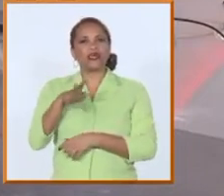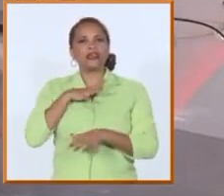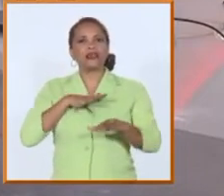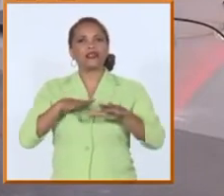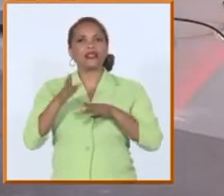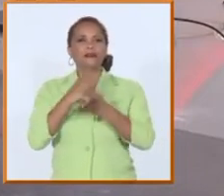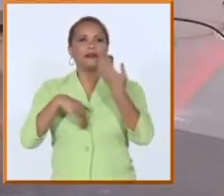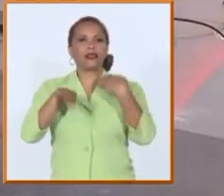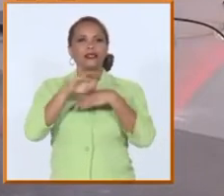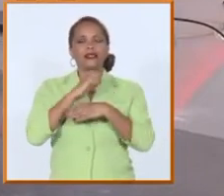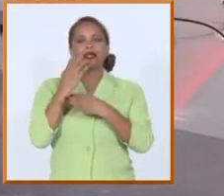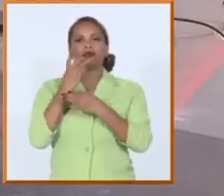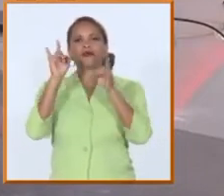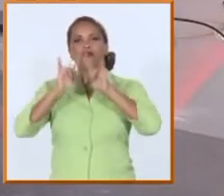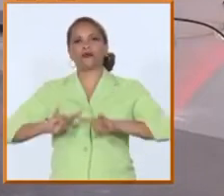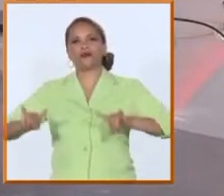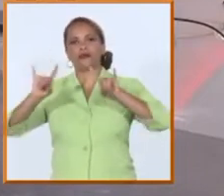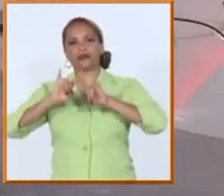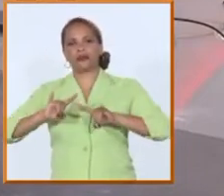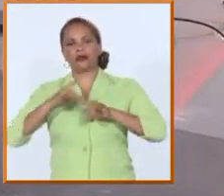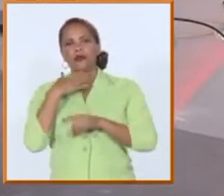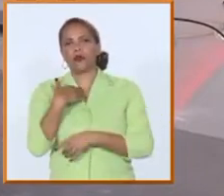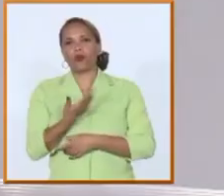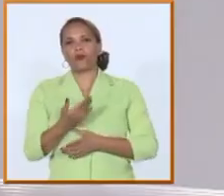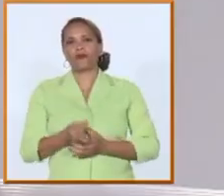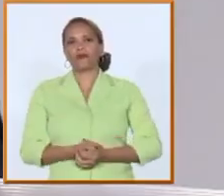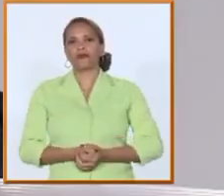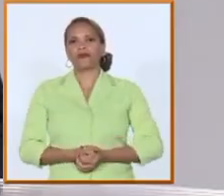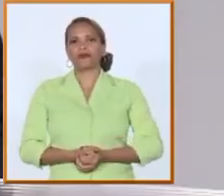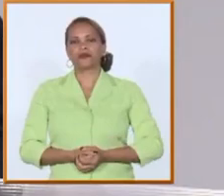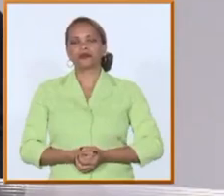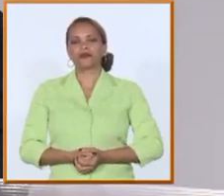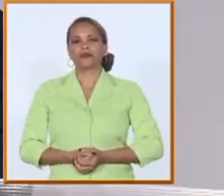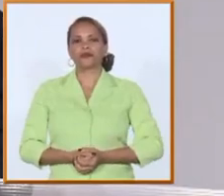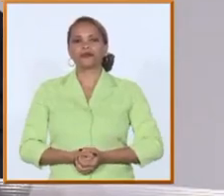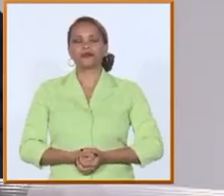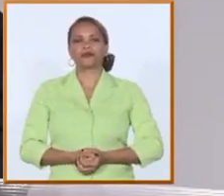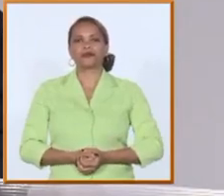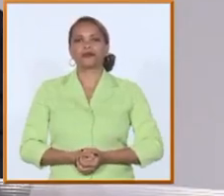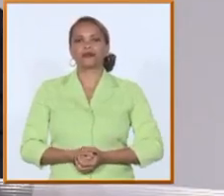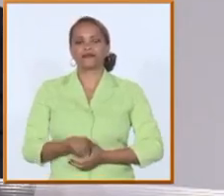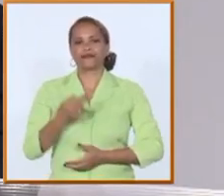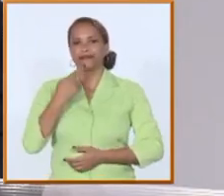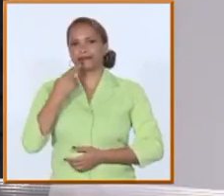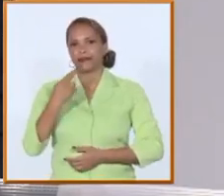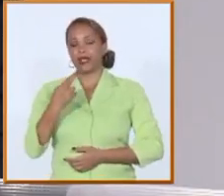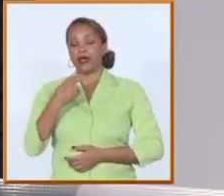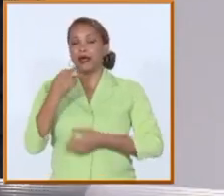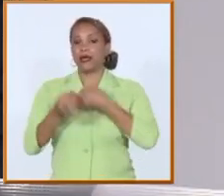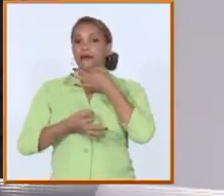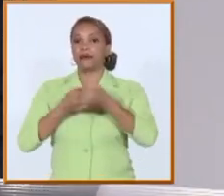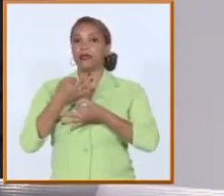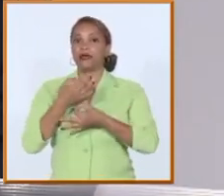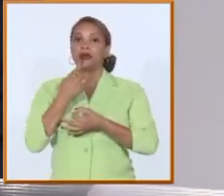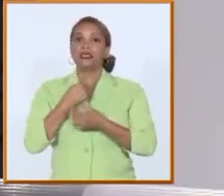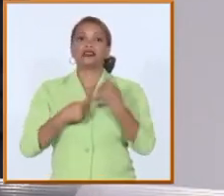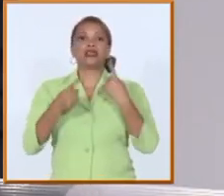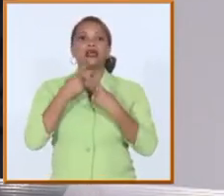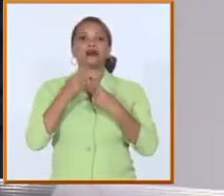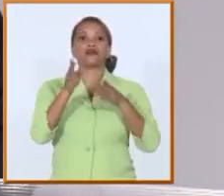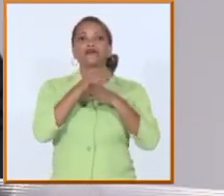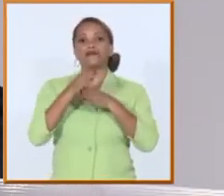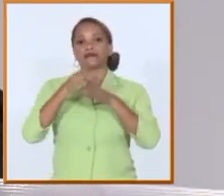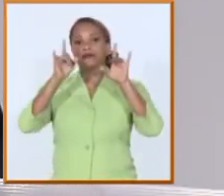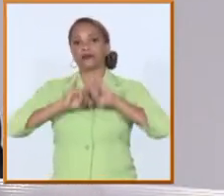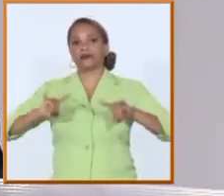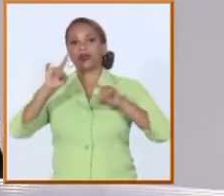ministerio y de sus universidades bueno si hay que destacar que si algo distingue a la universidad y en